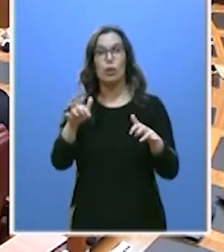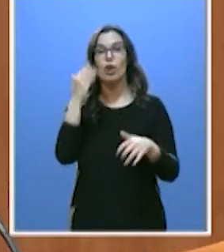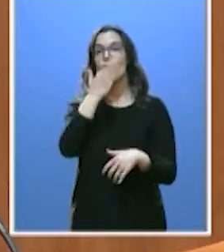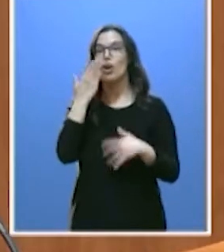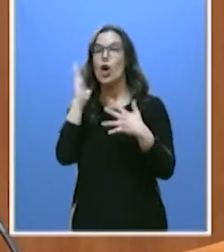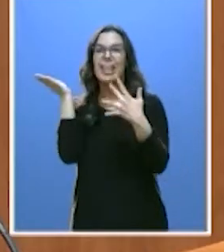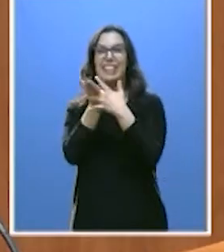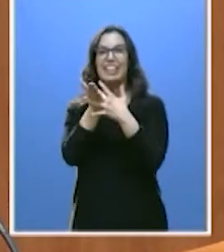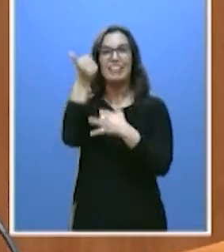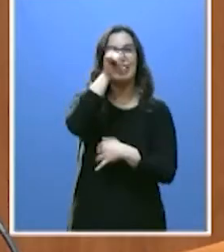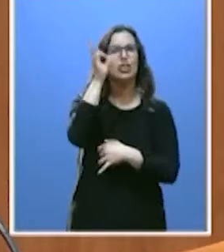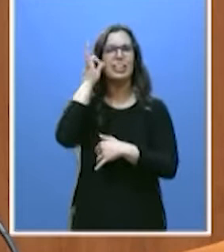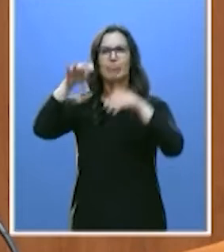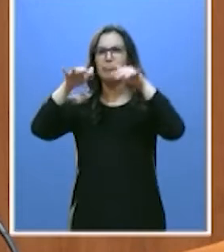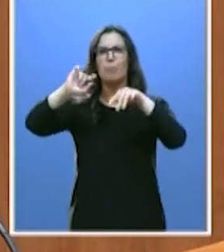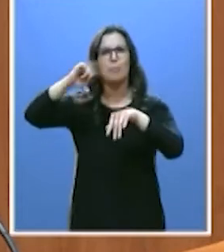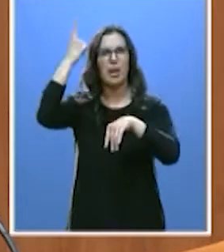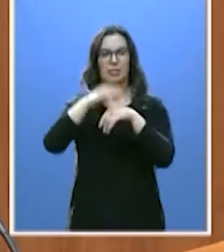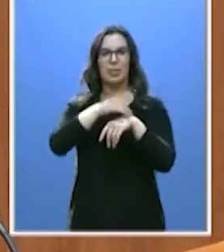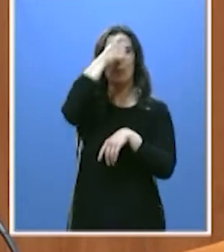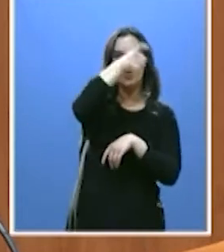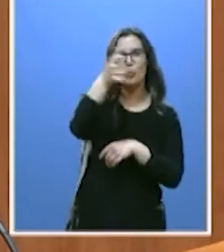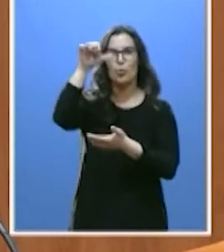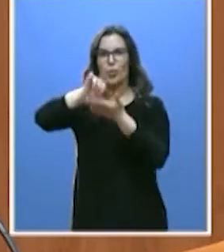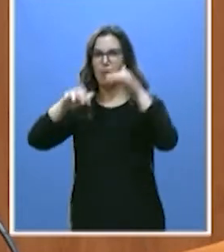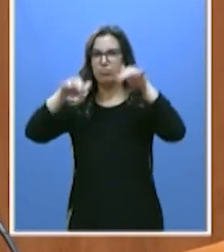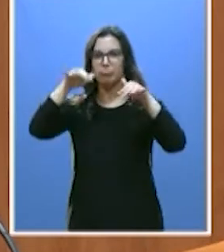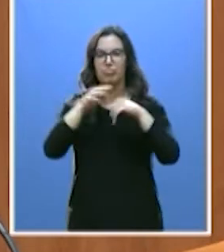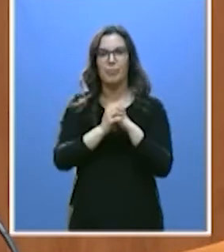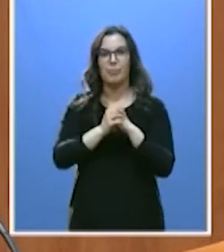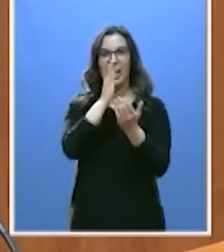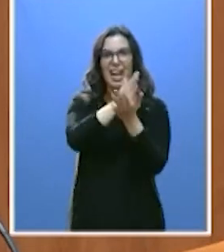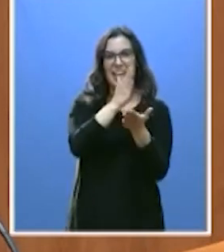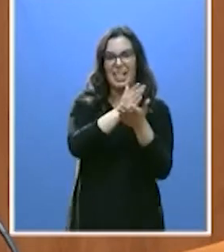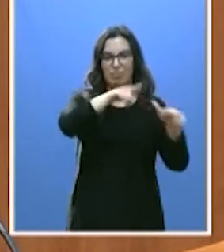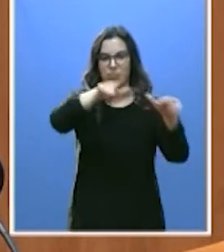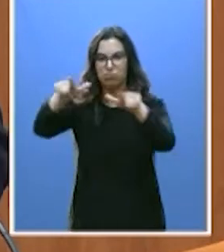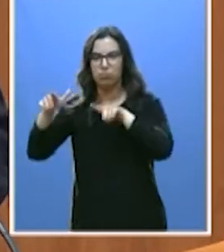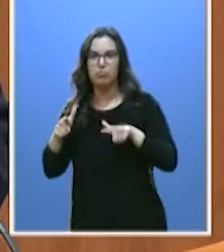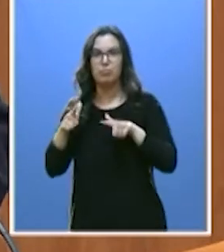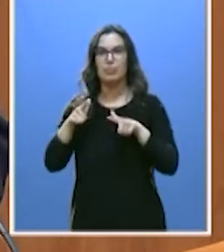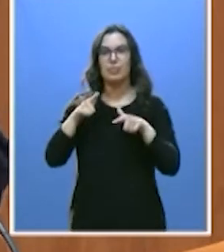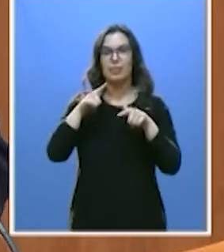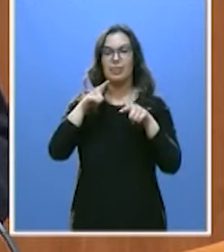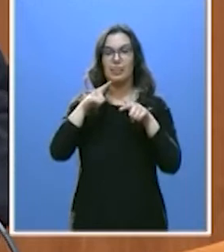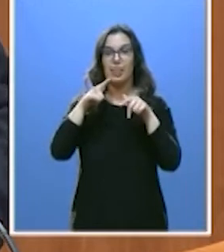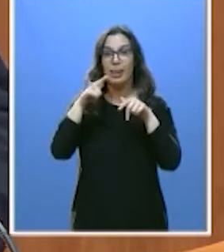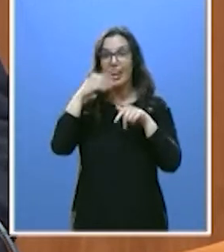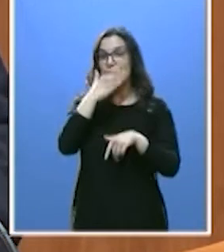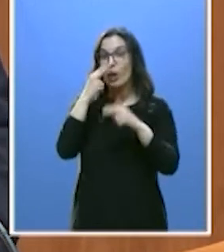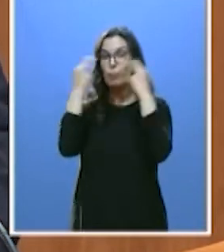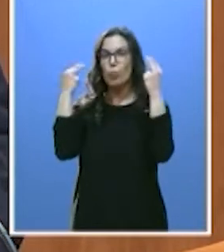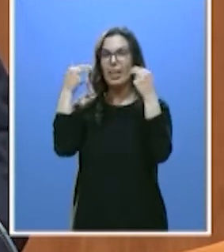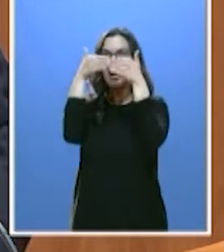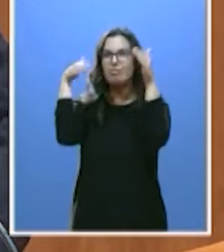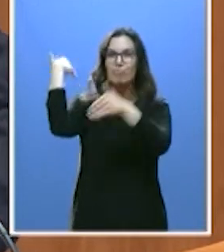entre niños y niñas, entre lo rural y lo urbano, entre clases. La escuela pública más progresista